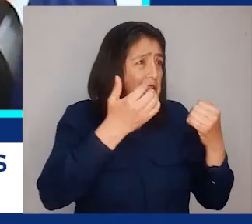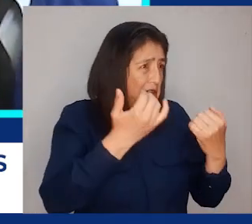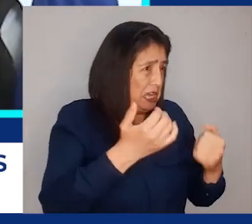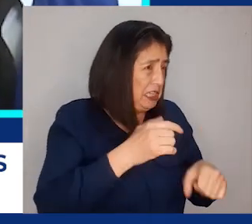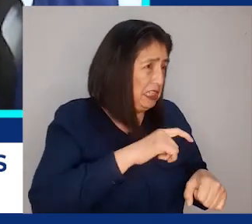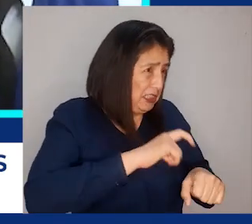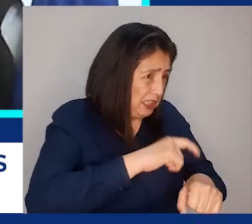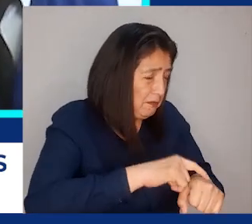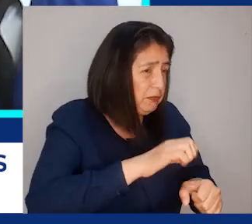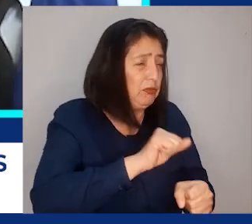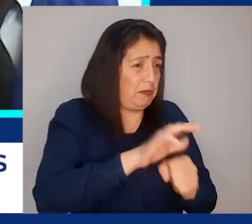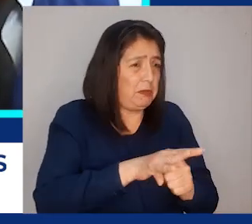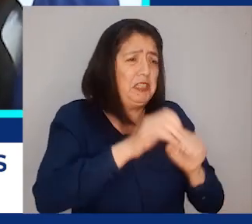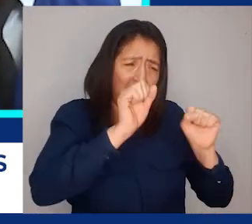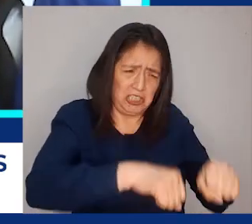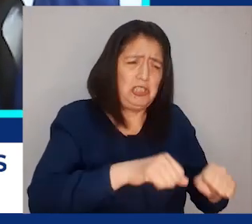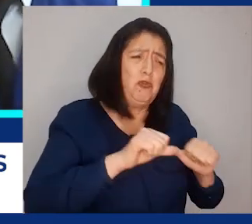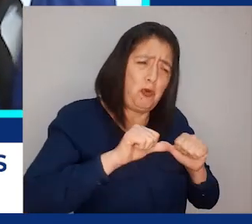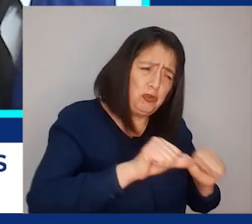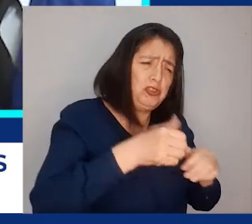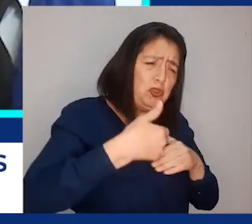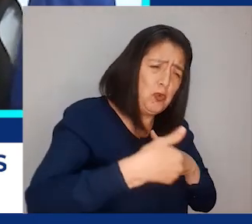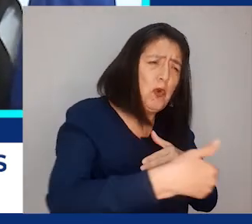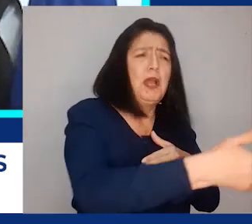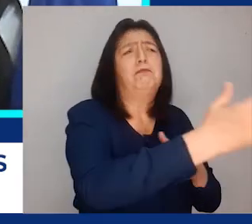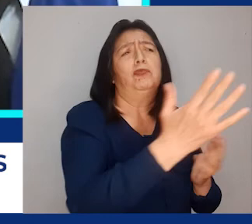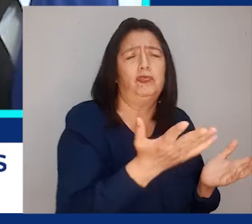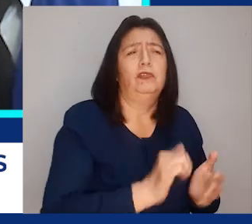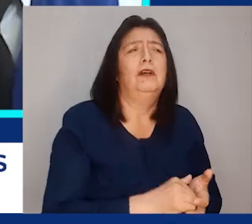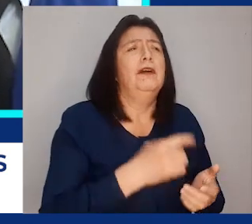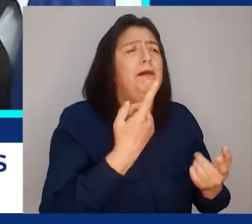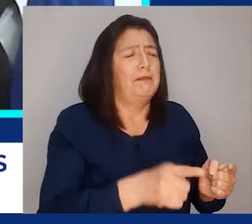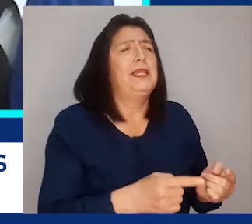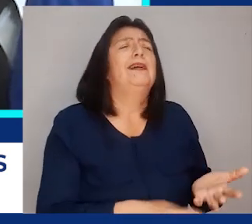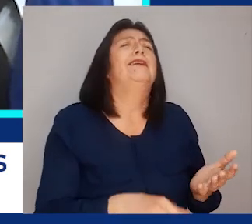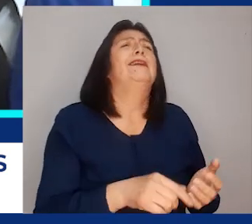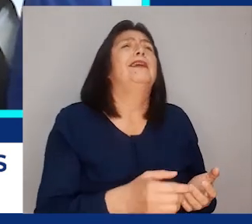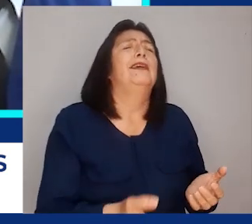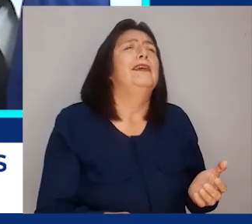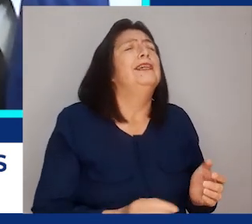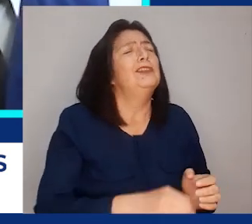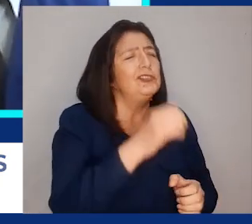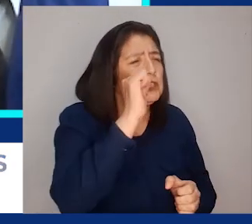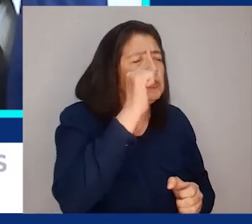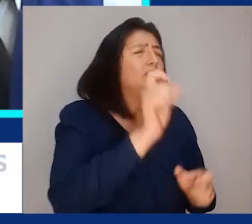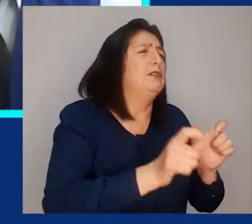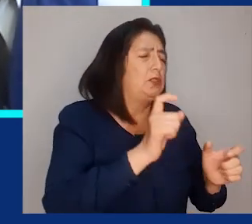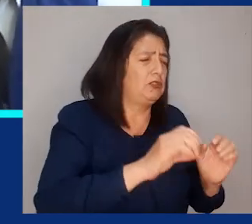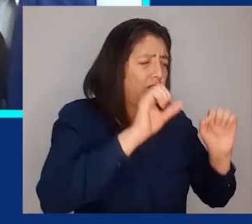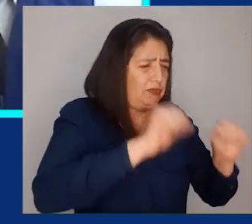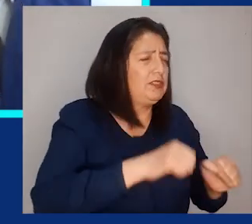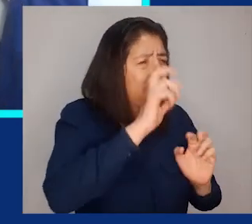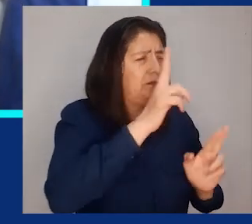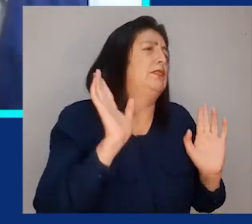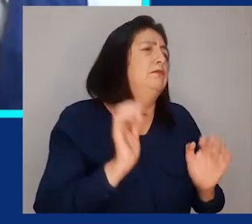seguimos nosotros actuando en esta pandemia para la restitución de los derechos ciudadanos.